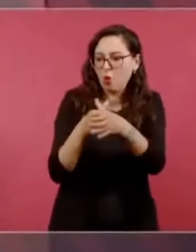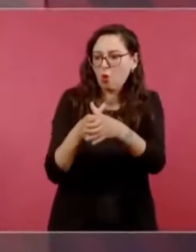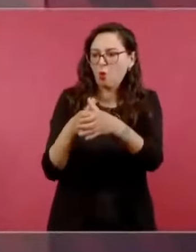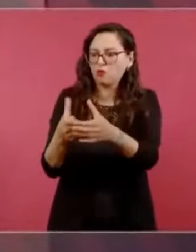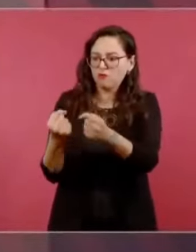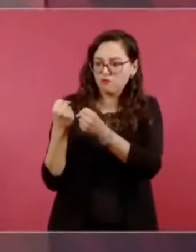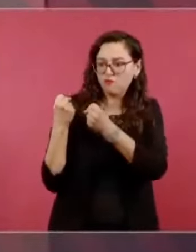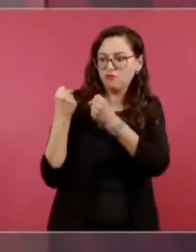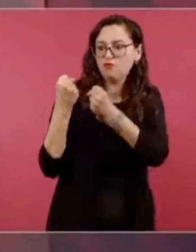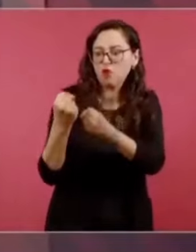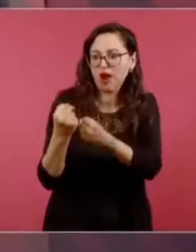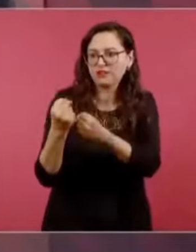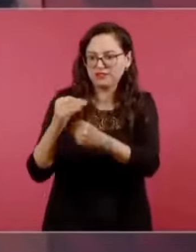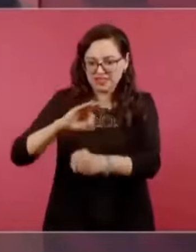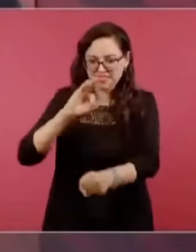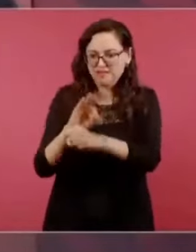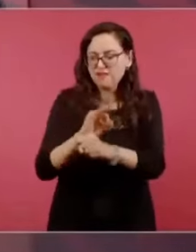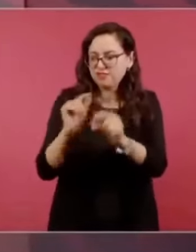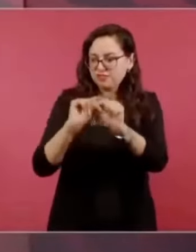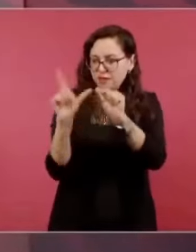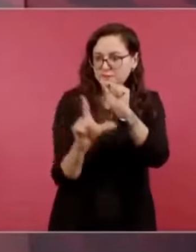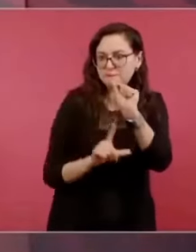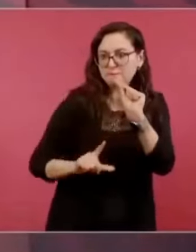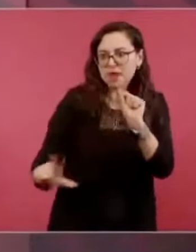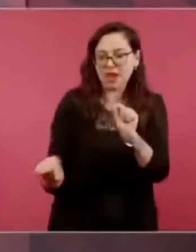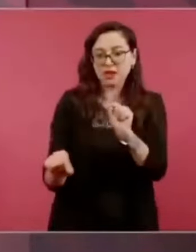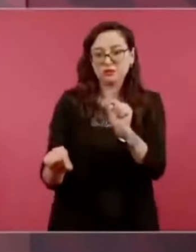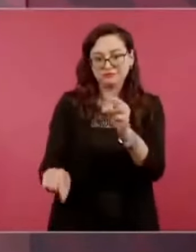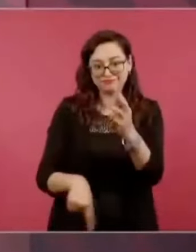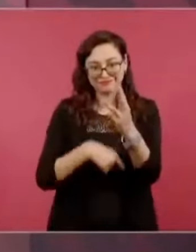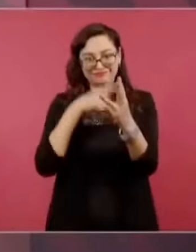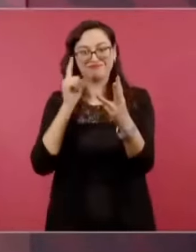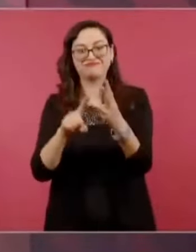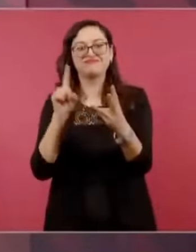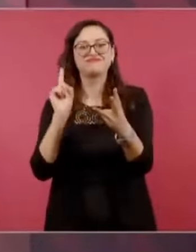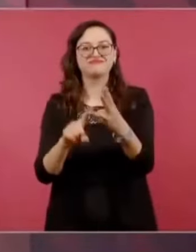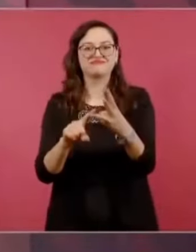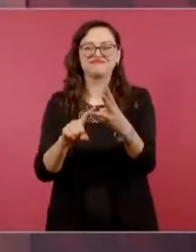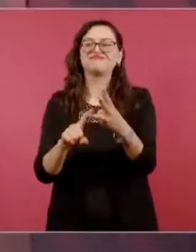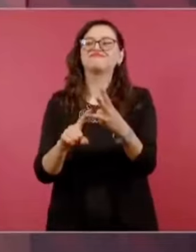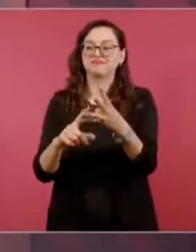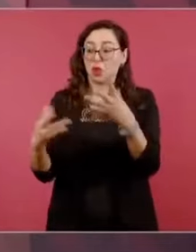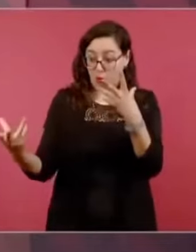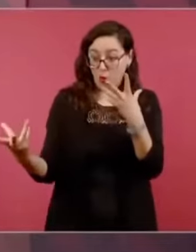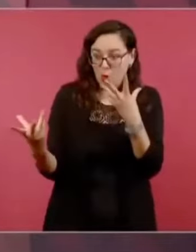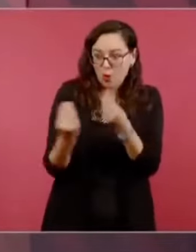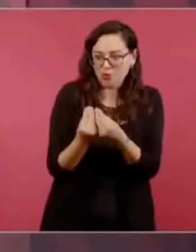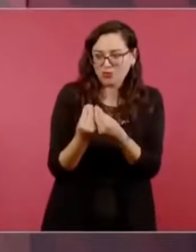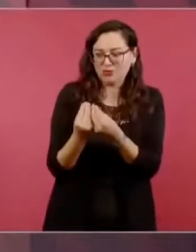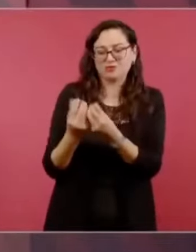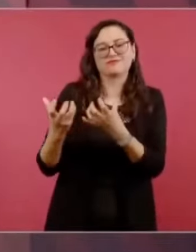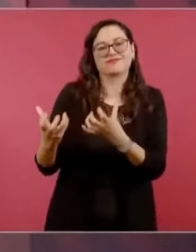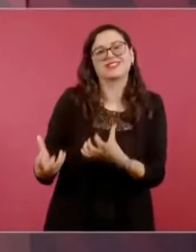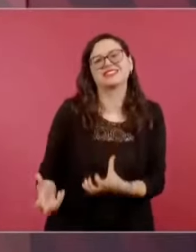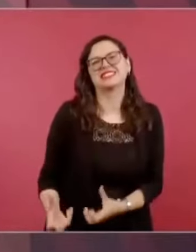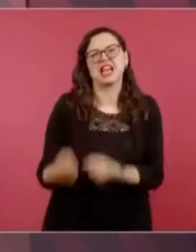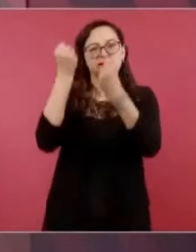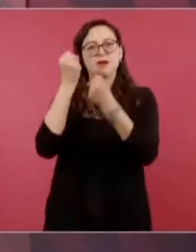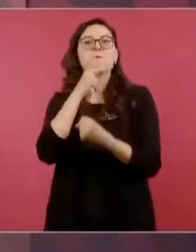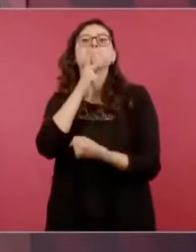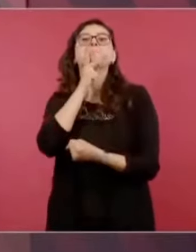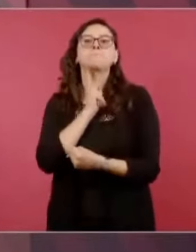la expropiación del petróleo y otros bienes de la nación que Porfirio Díaz había